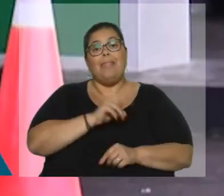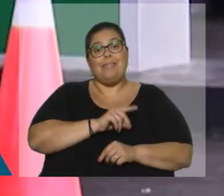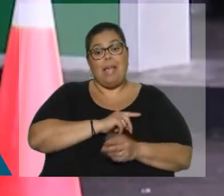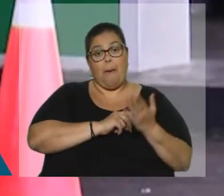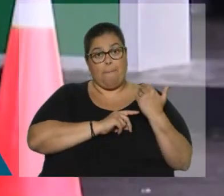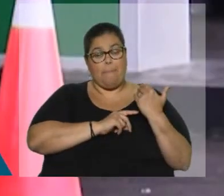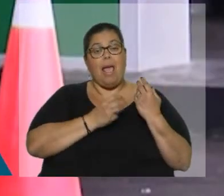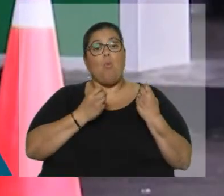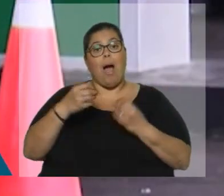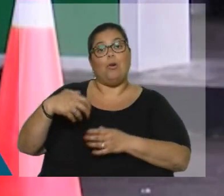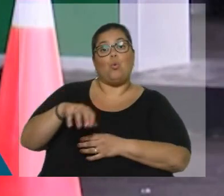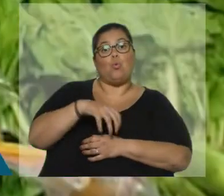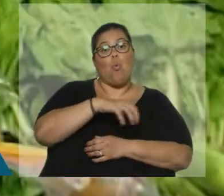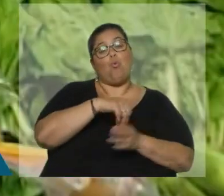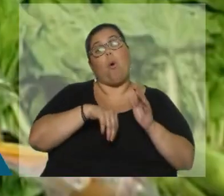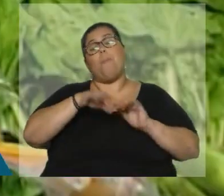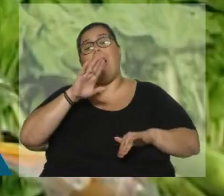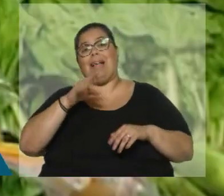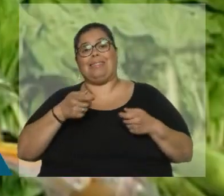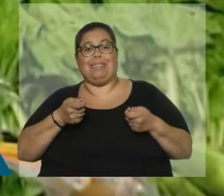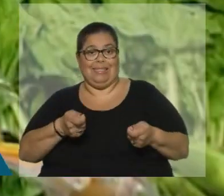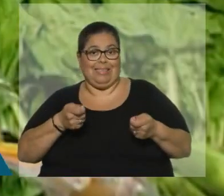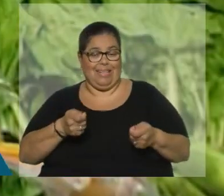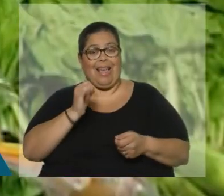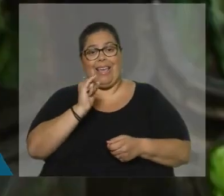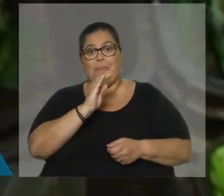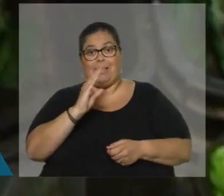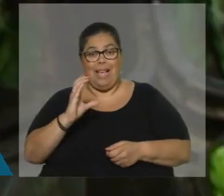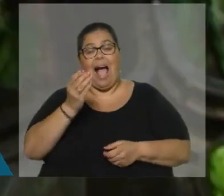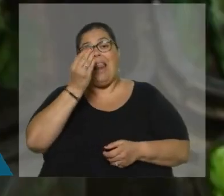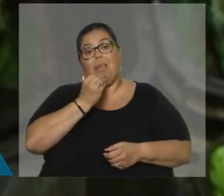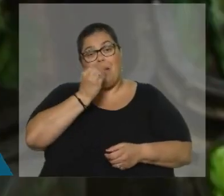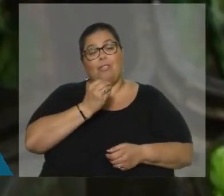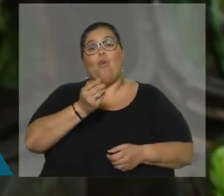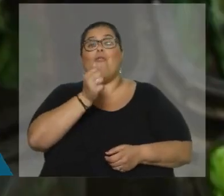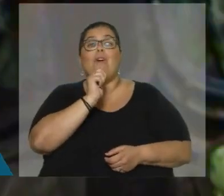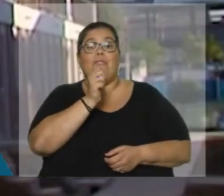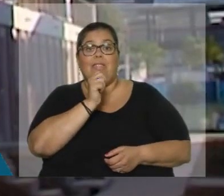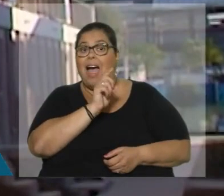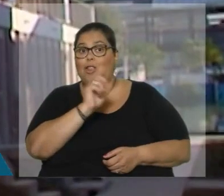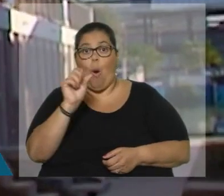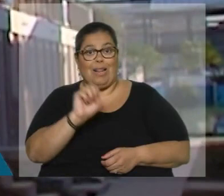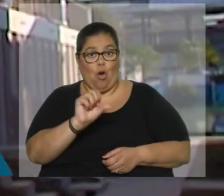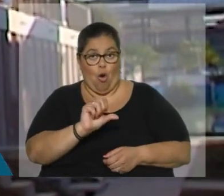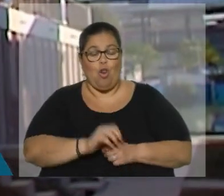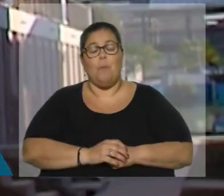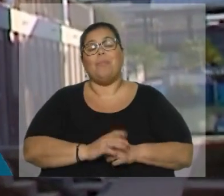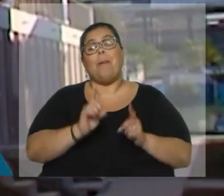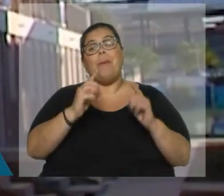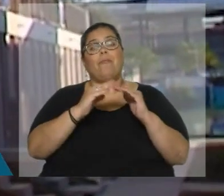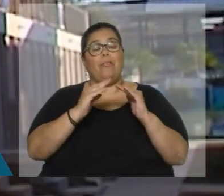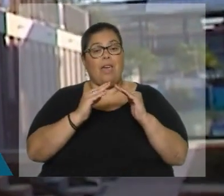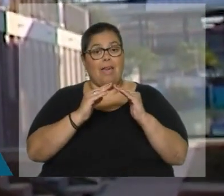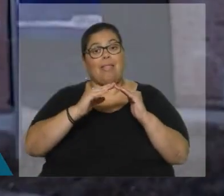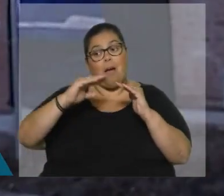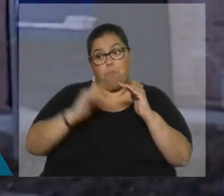rubros que mayor incidencia tuvieron en el IPC fueron alimentos y bebidas no alcohólicas, 0,25%, vivienda, con una